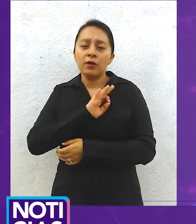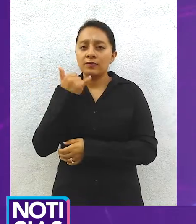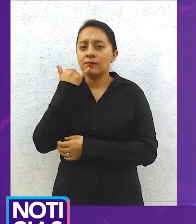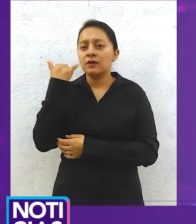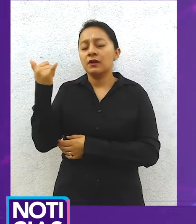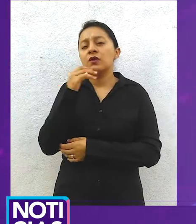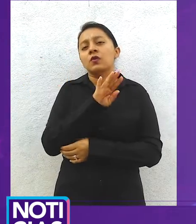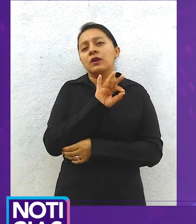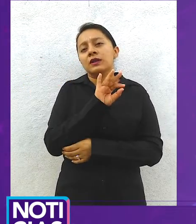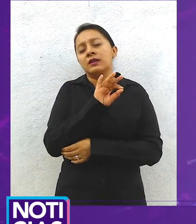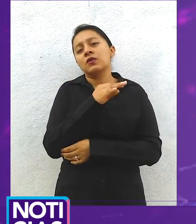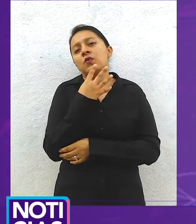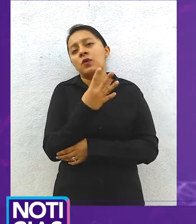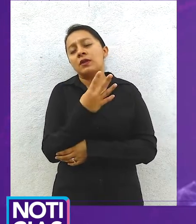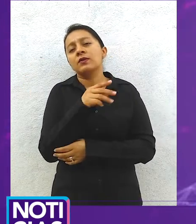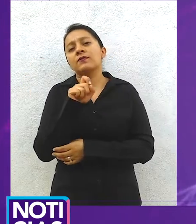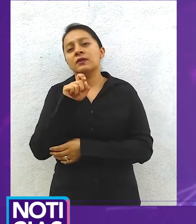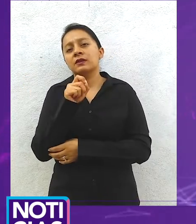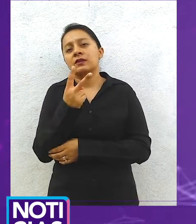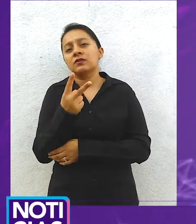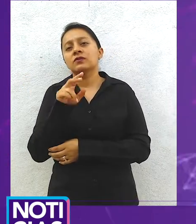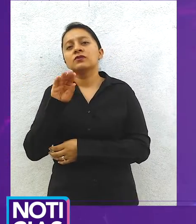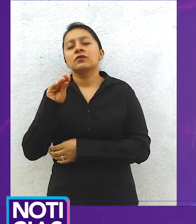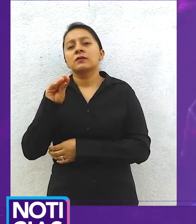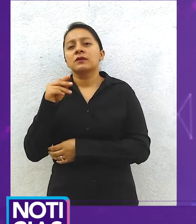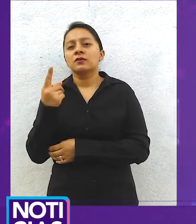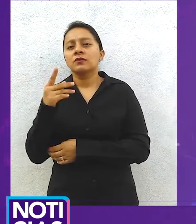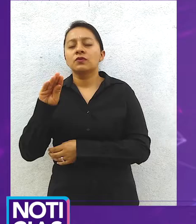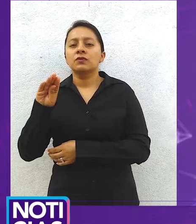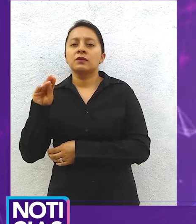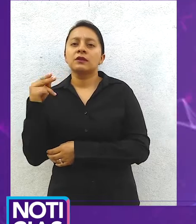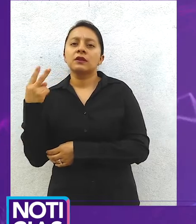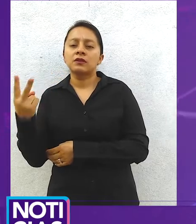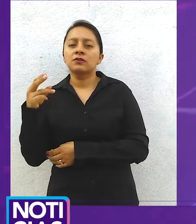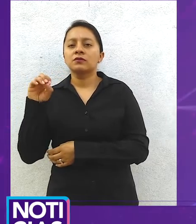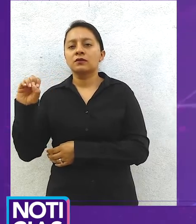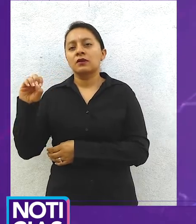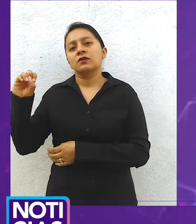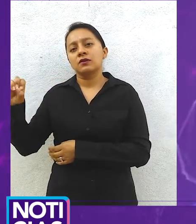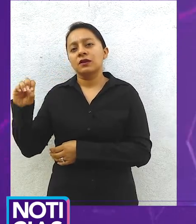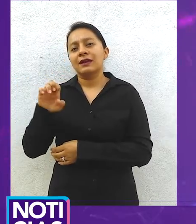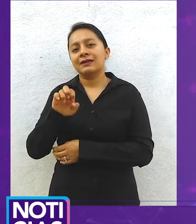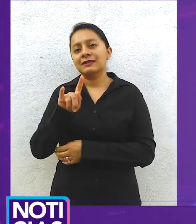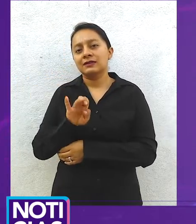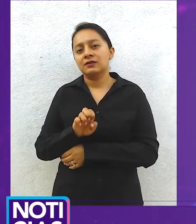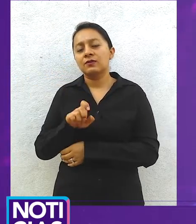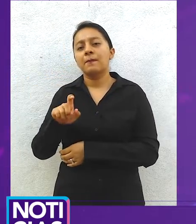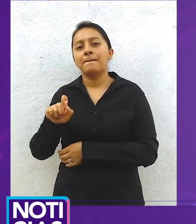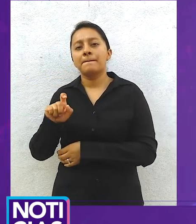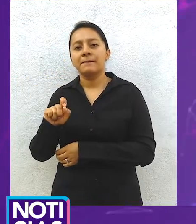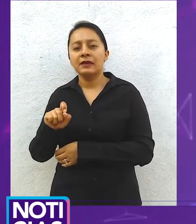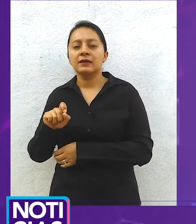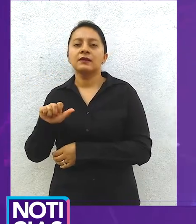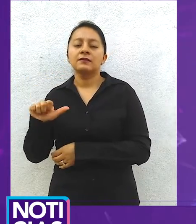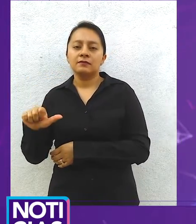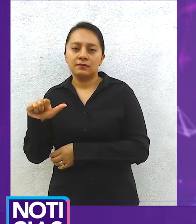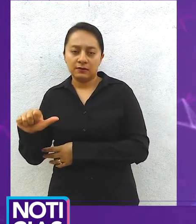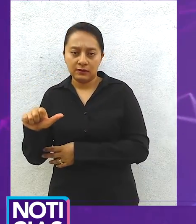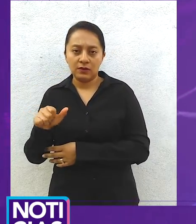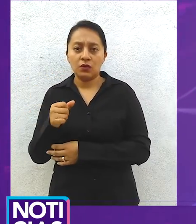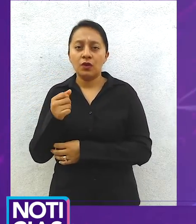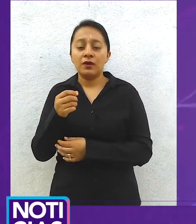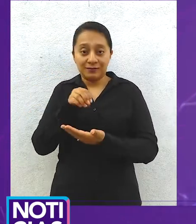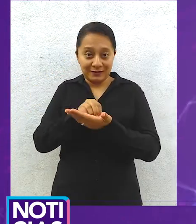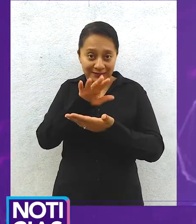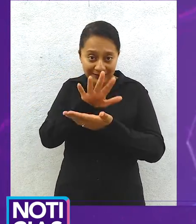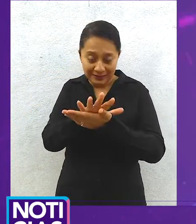extensión 2016, una semana antes de la fecha en que se tenía programada la cita. En este hospital